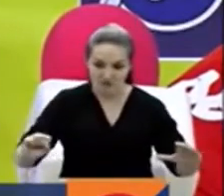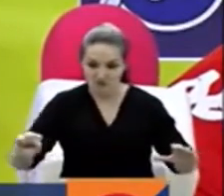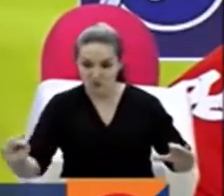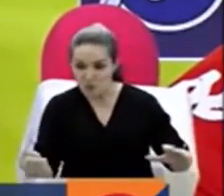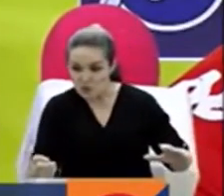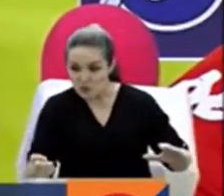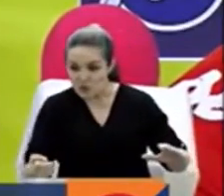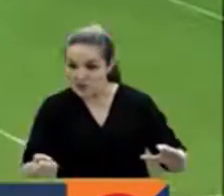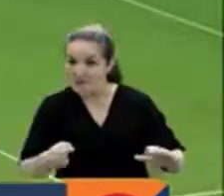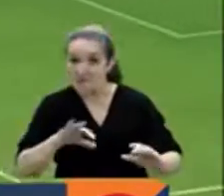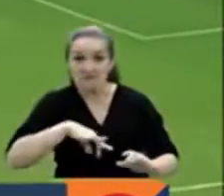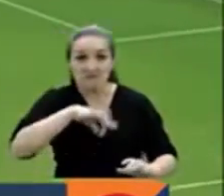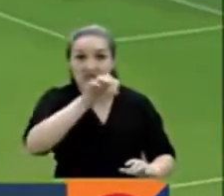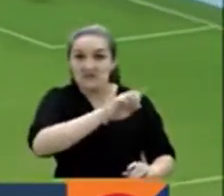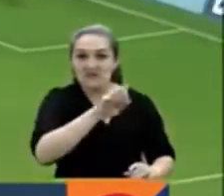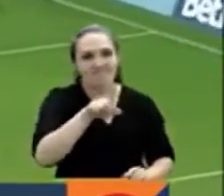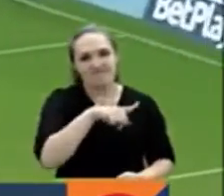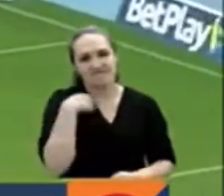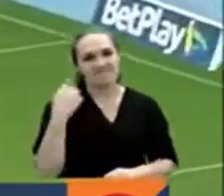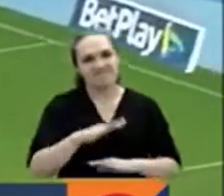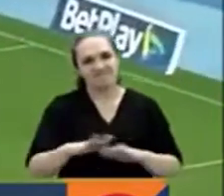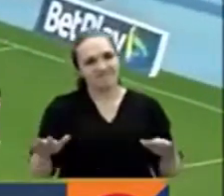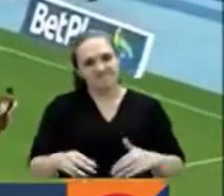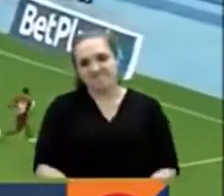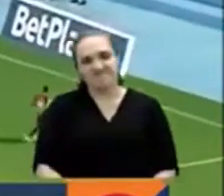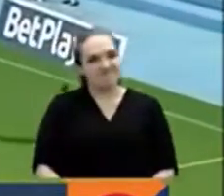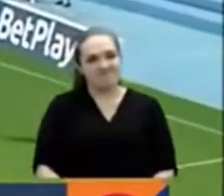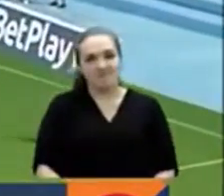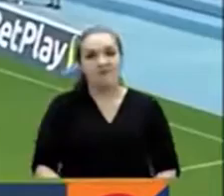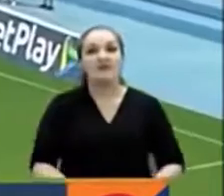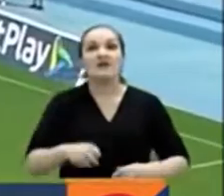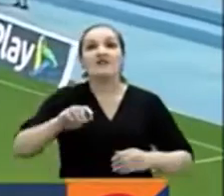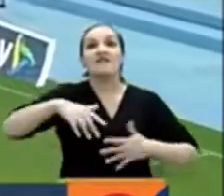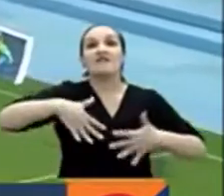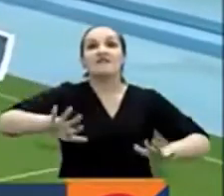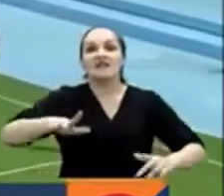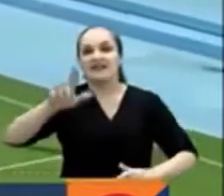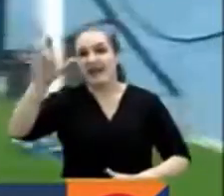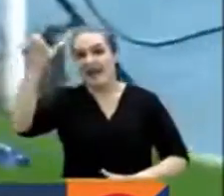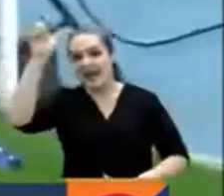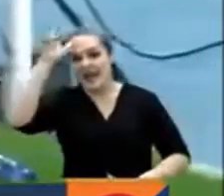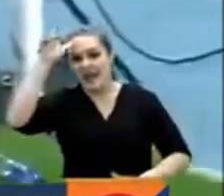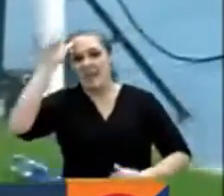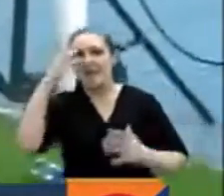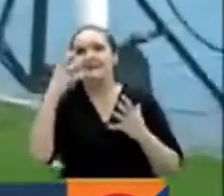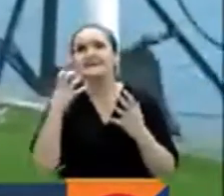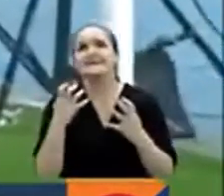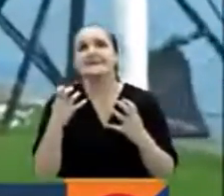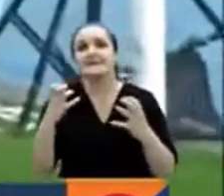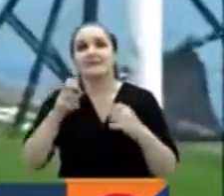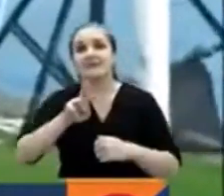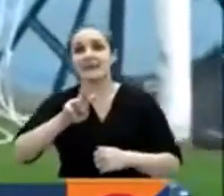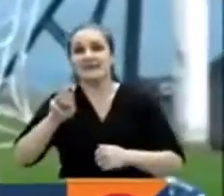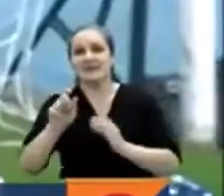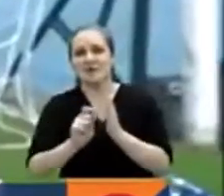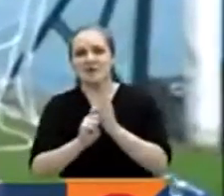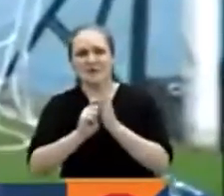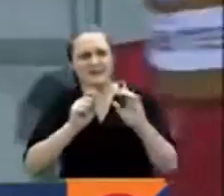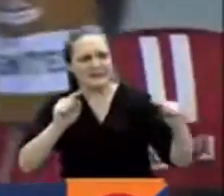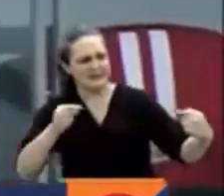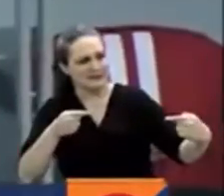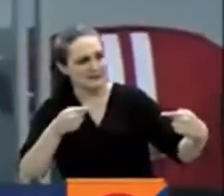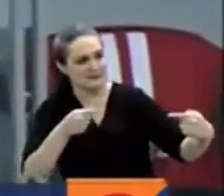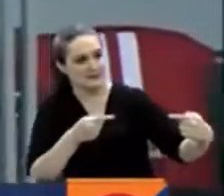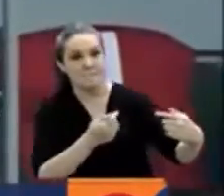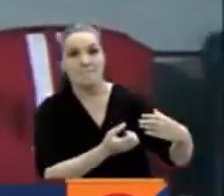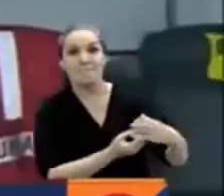logramos clasificar, será un fracaso. Del Campir, jornada seguirá en el Pascual con el duelo entre América, ilusionado que con 27 puntos, enfrenta al